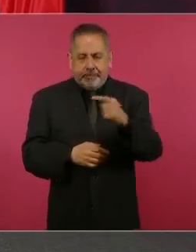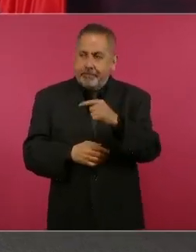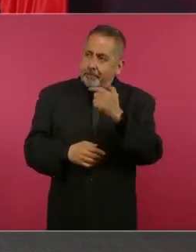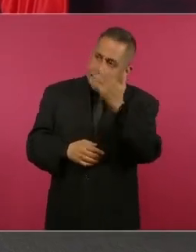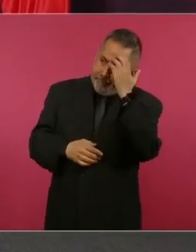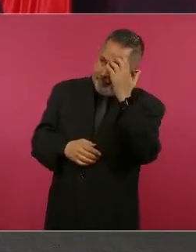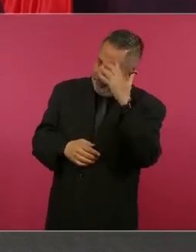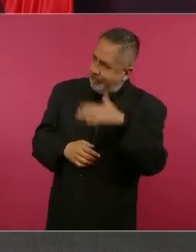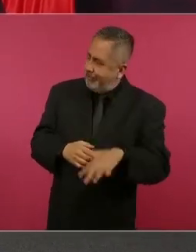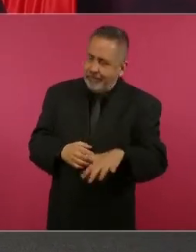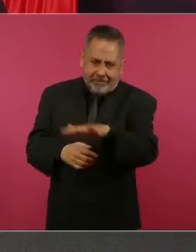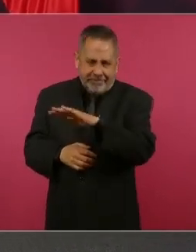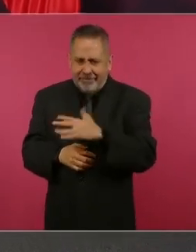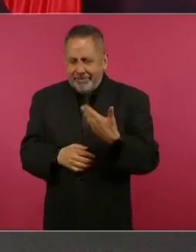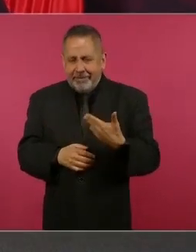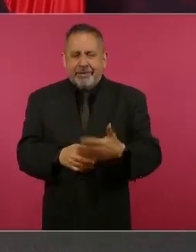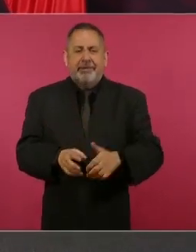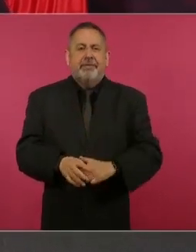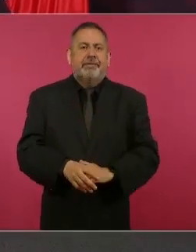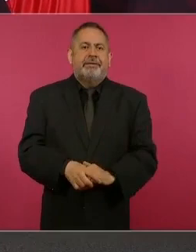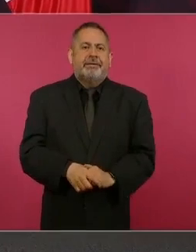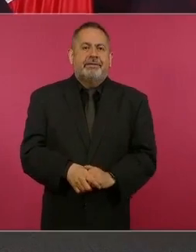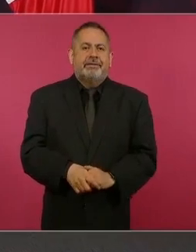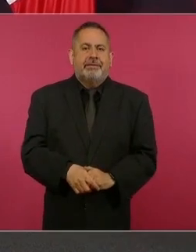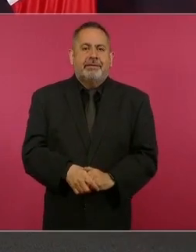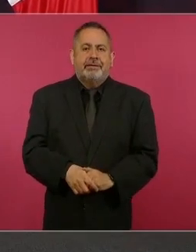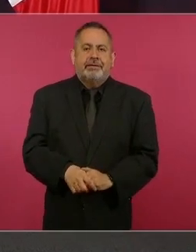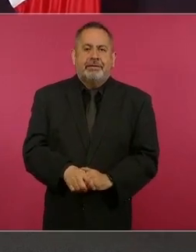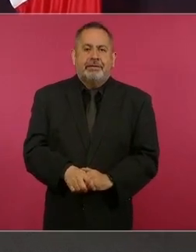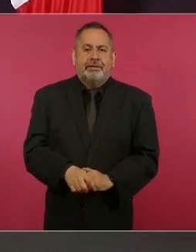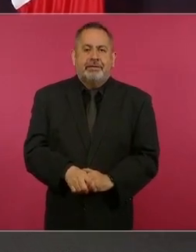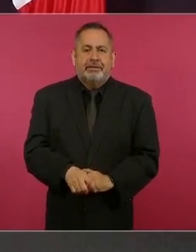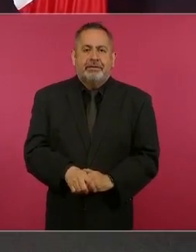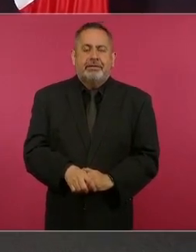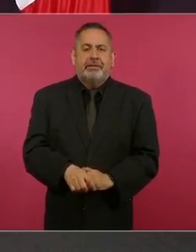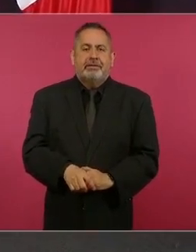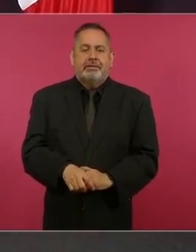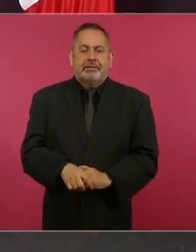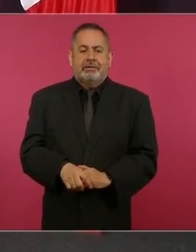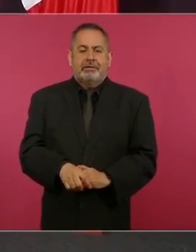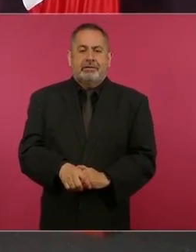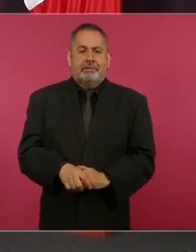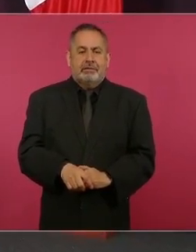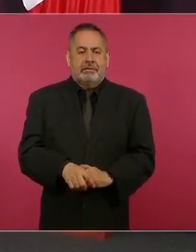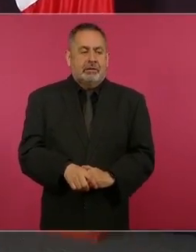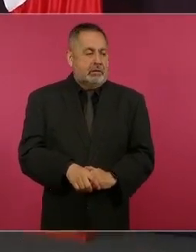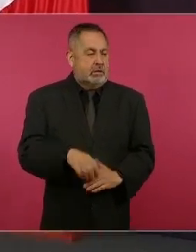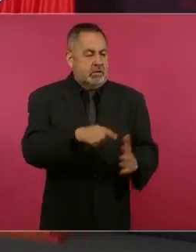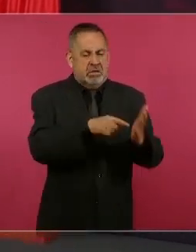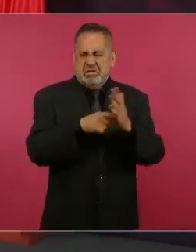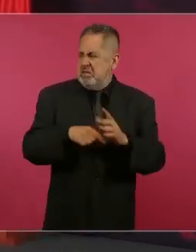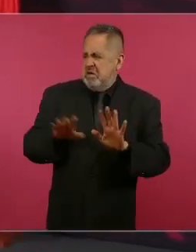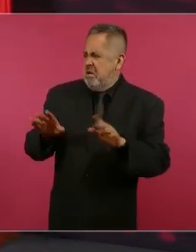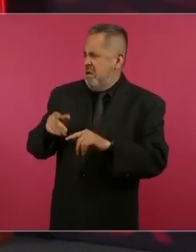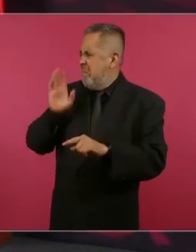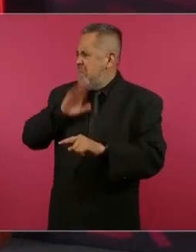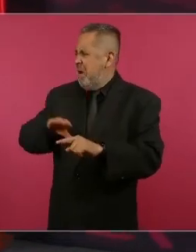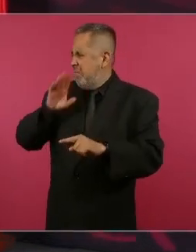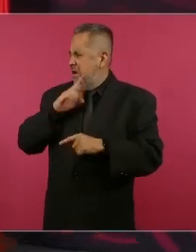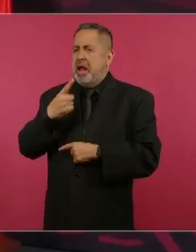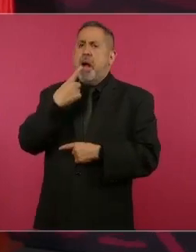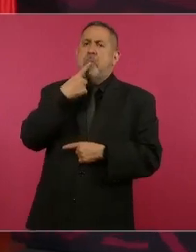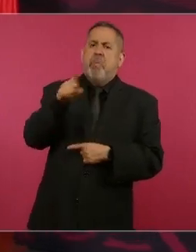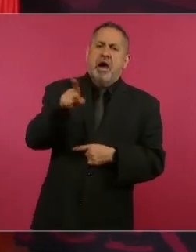a los que presentaron amparos, y